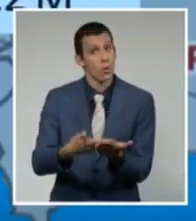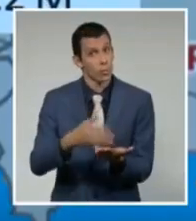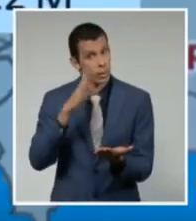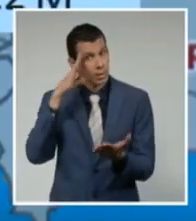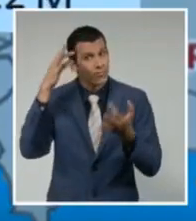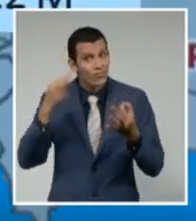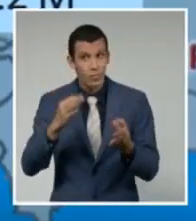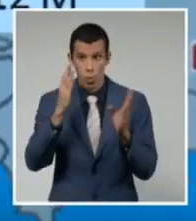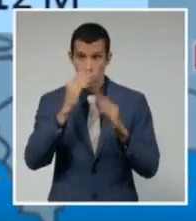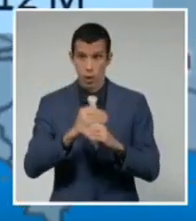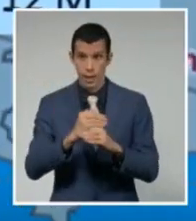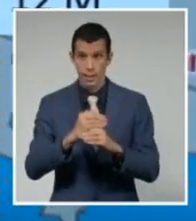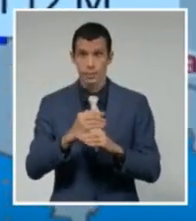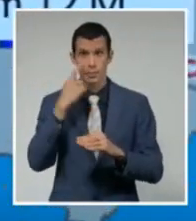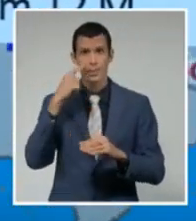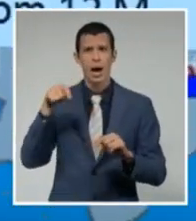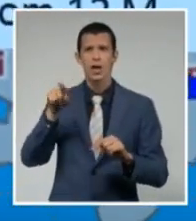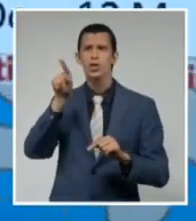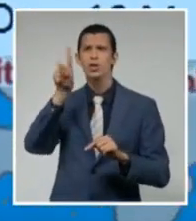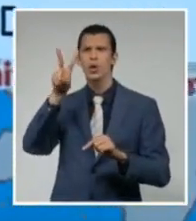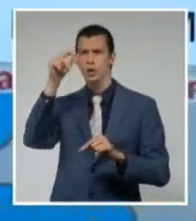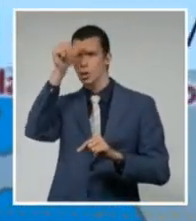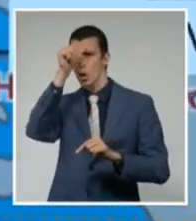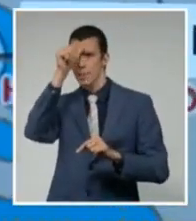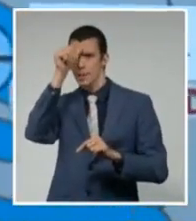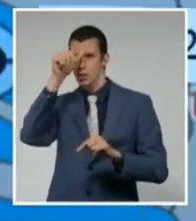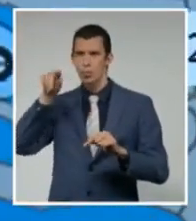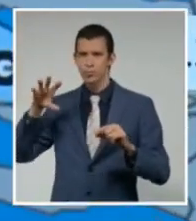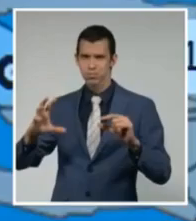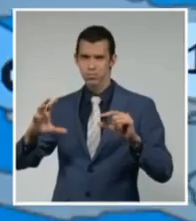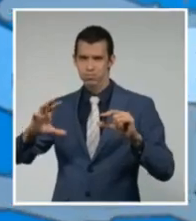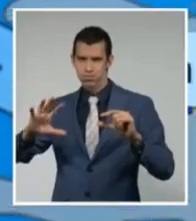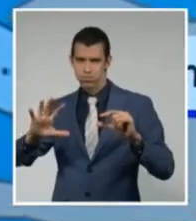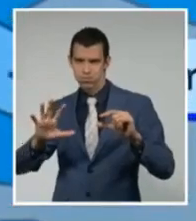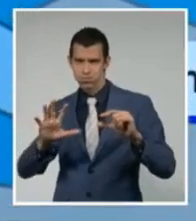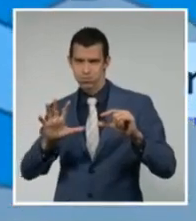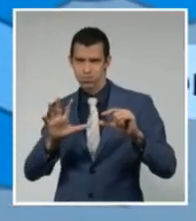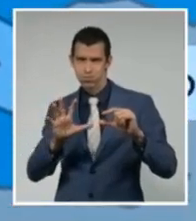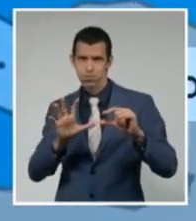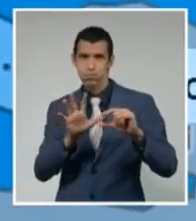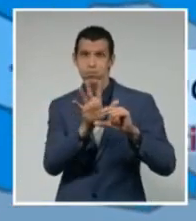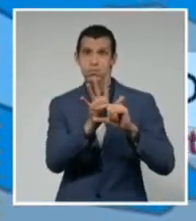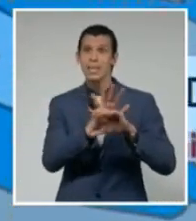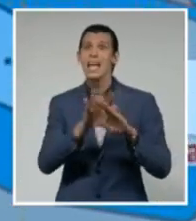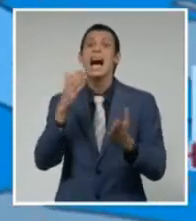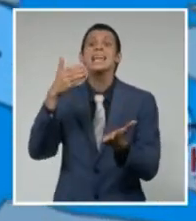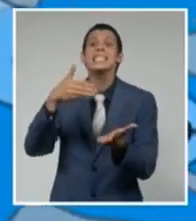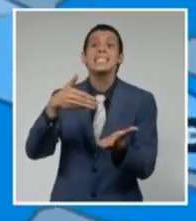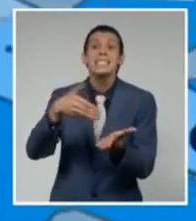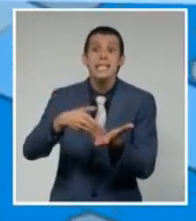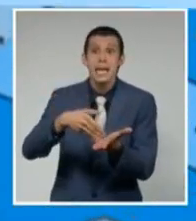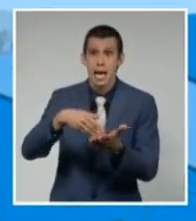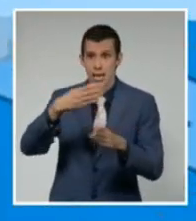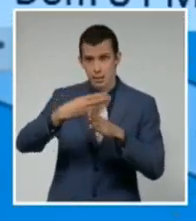ahora las 12 del día del domingo. Esta noche, domingo a las 8, ya estará en tierra cubana.